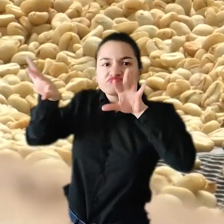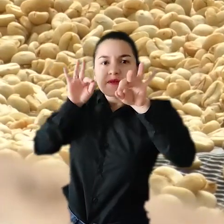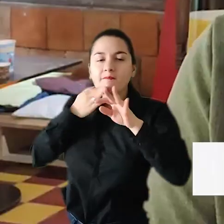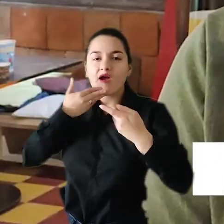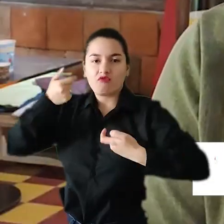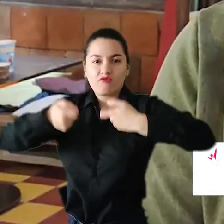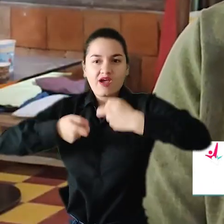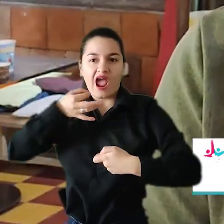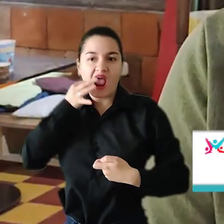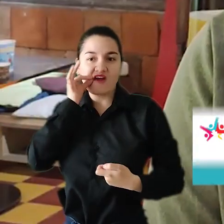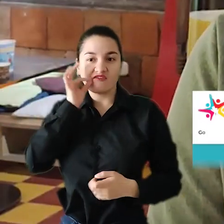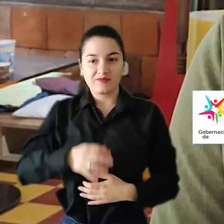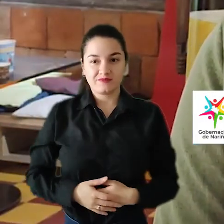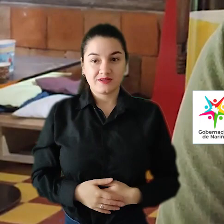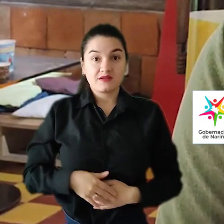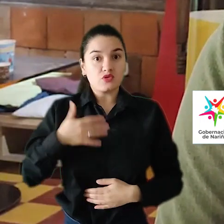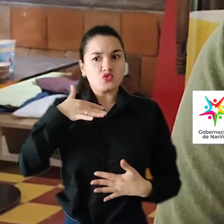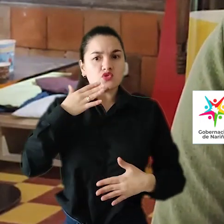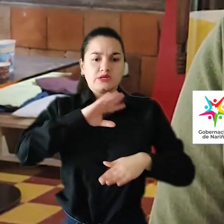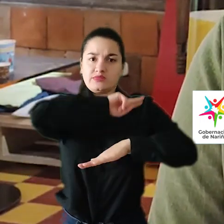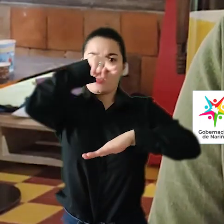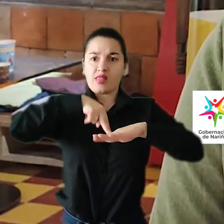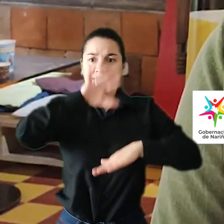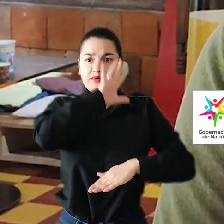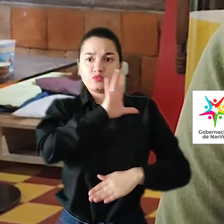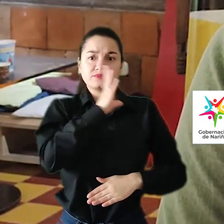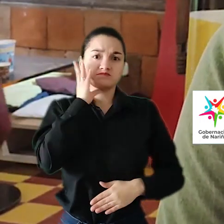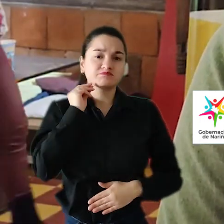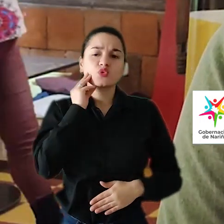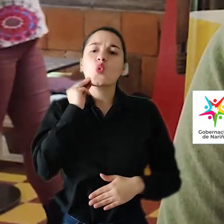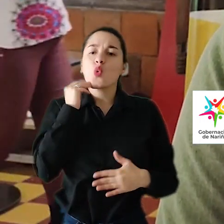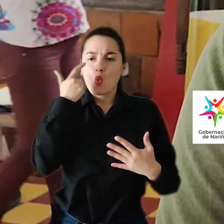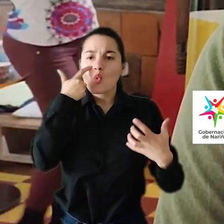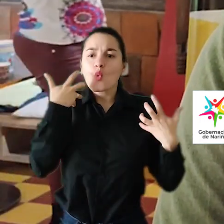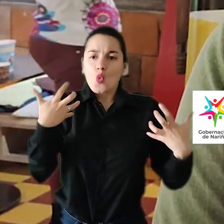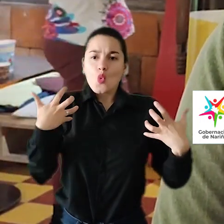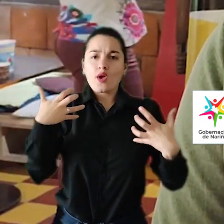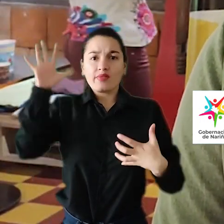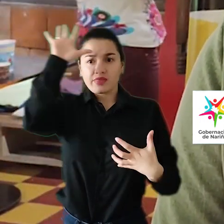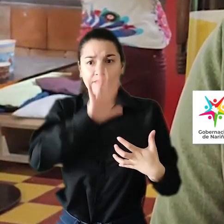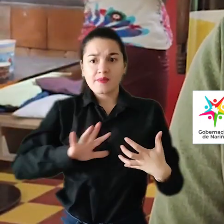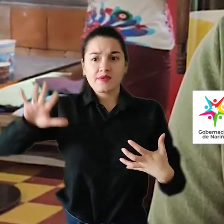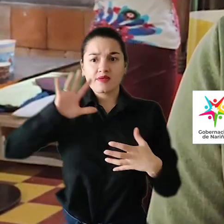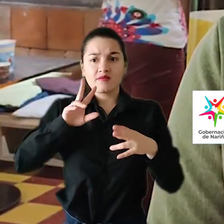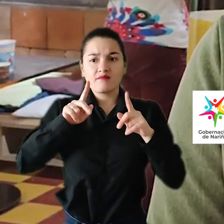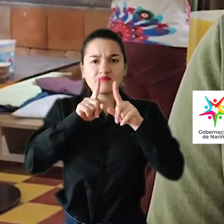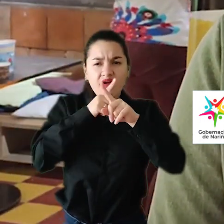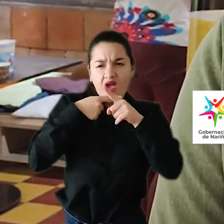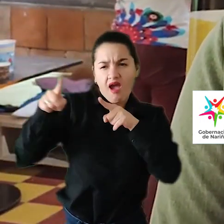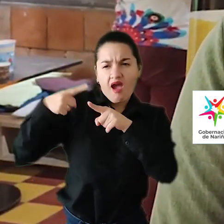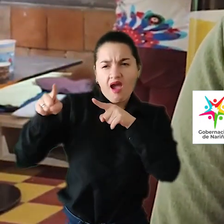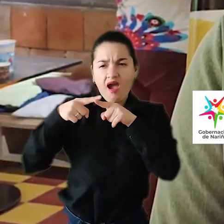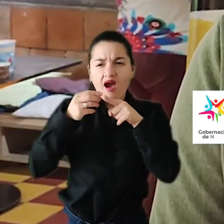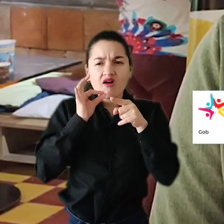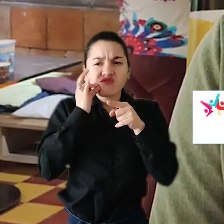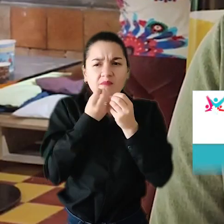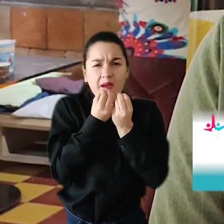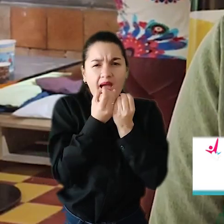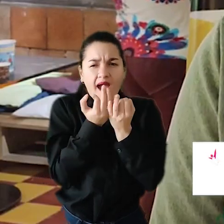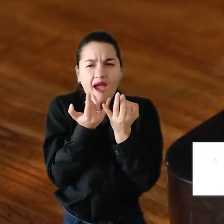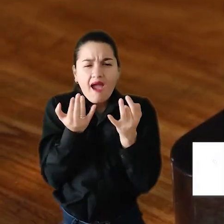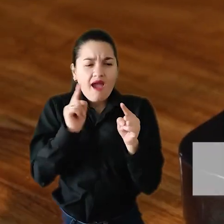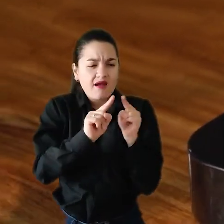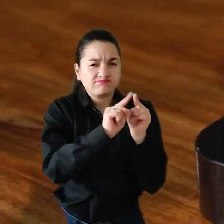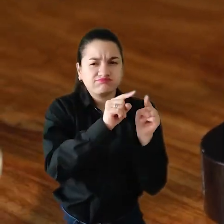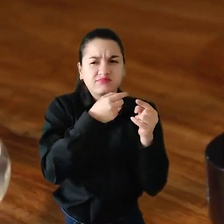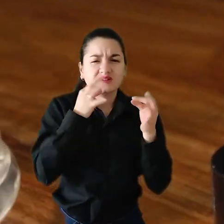Pues es una experiencia muy buena, nos permite mirar la calidad del café, mirar la diversidad de